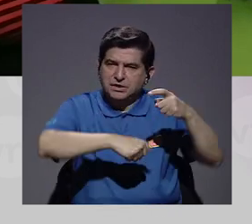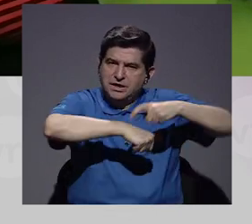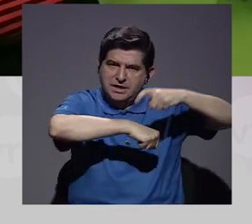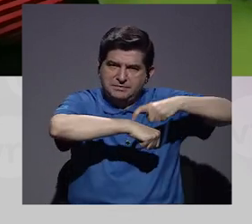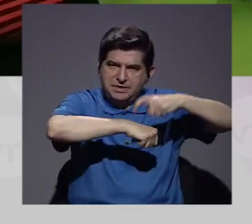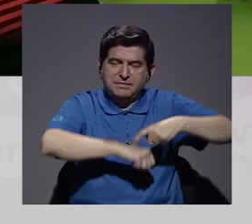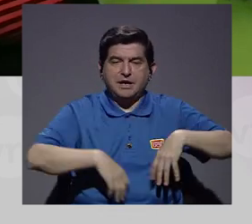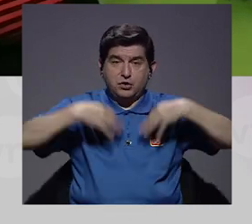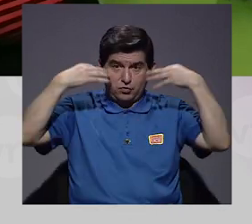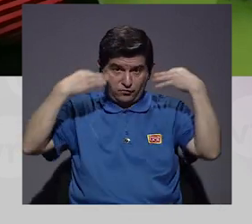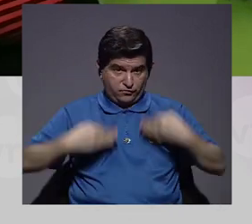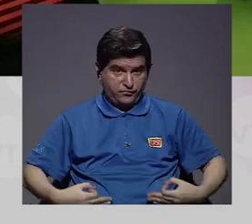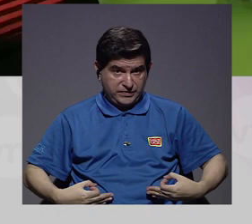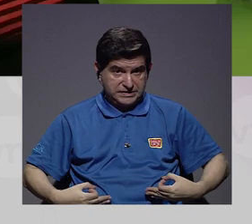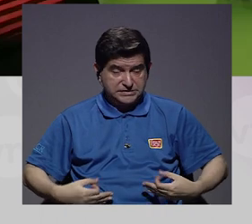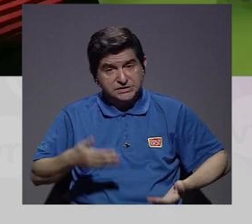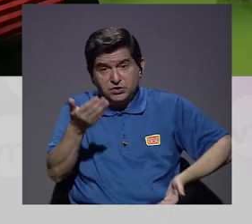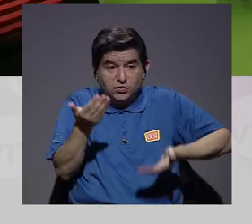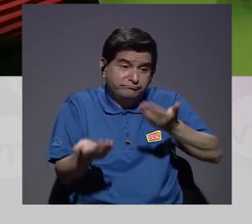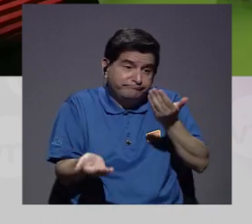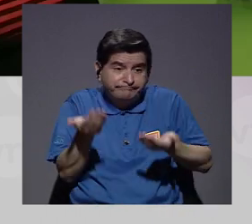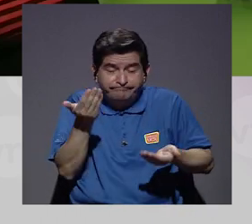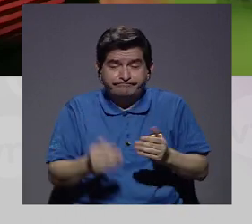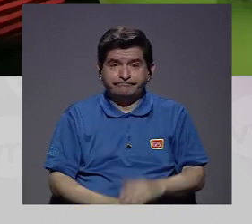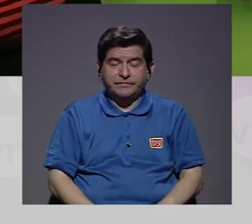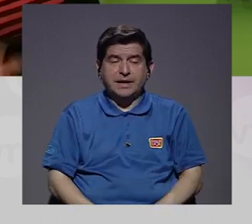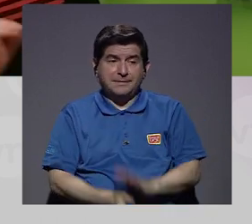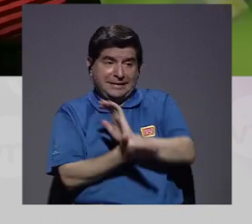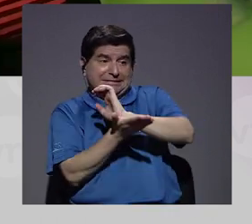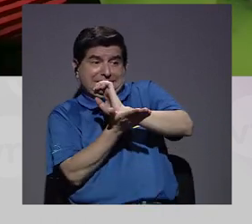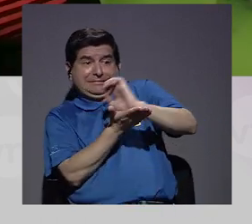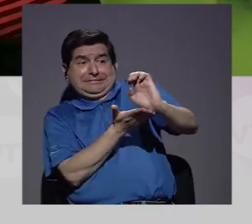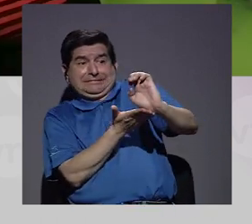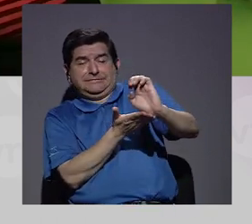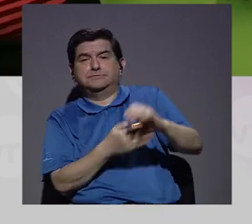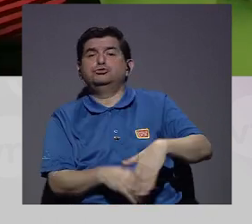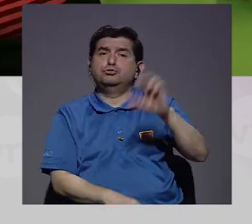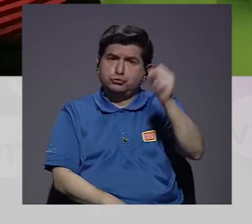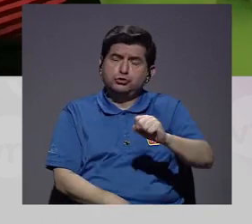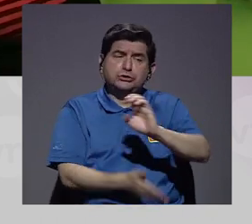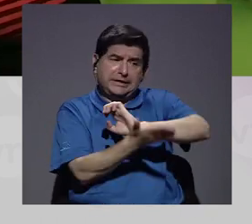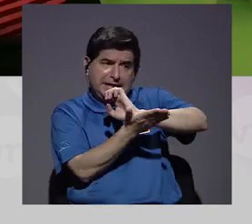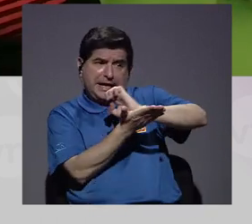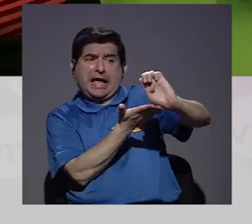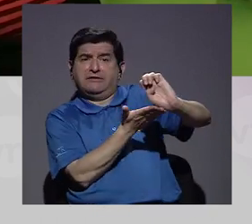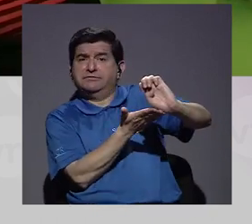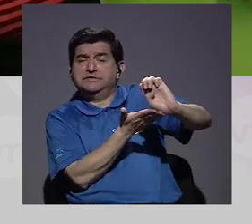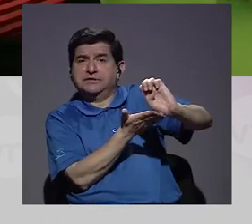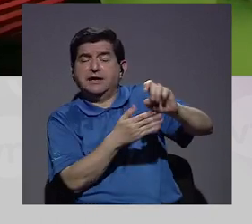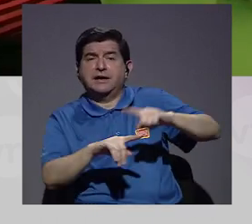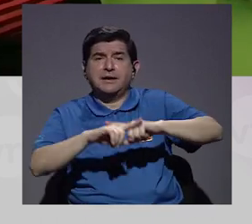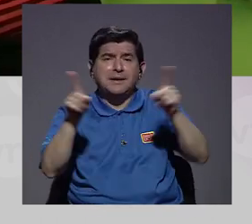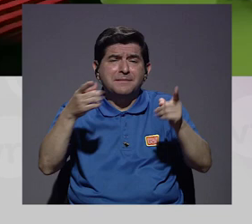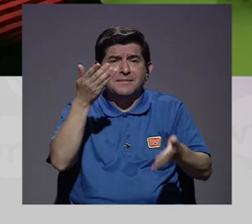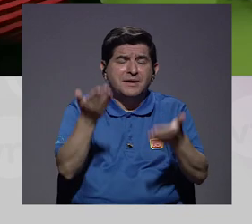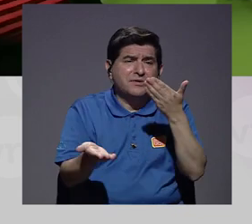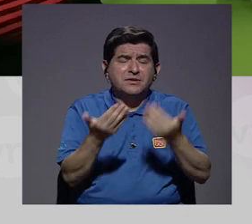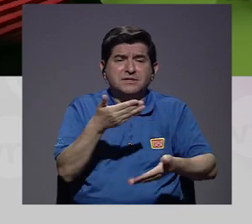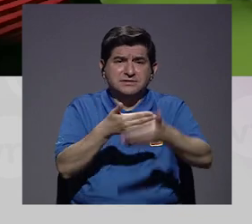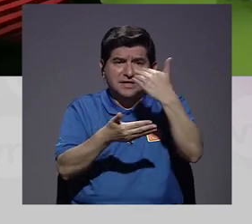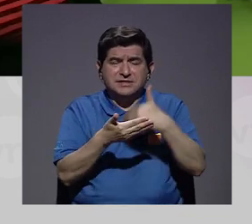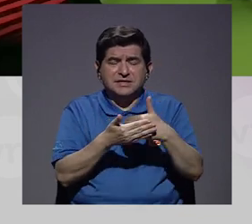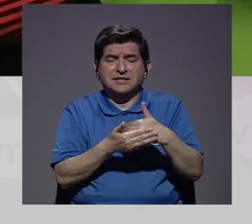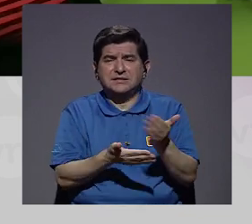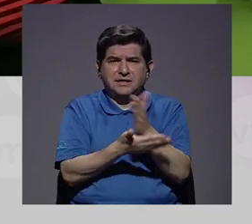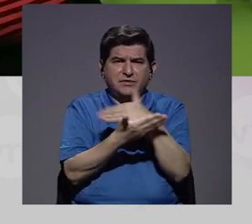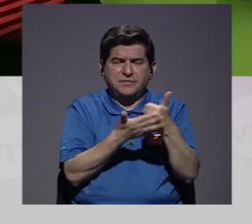¿verdad? En una primera instancia, lo físico sería más, ¿verdad? Para prevenir. Para prevenir, pero es un poco